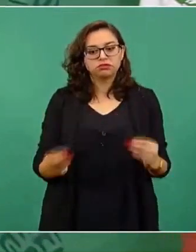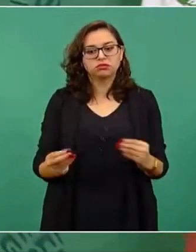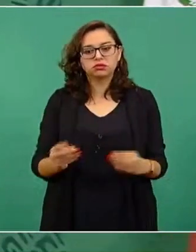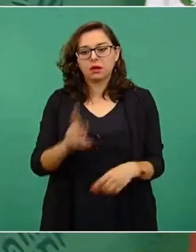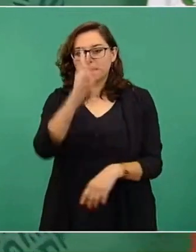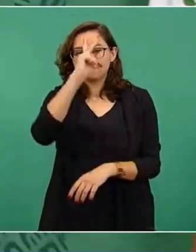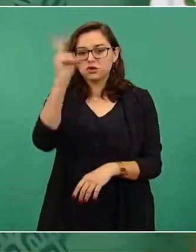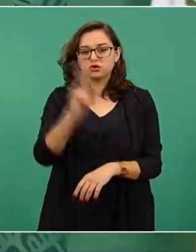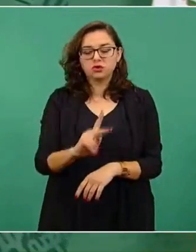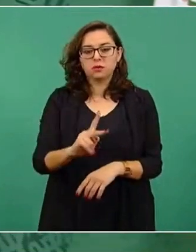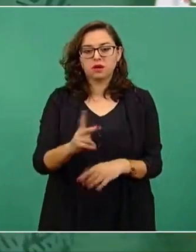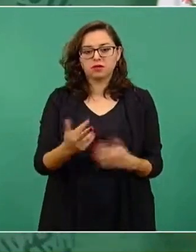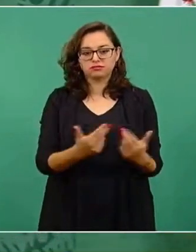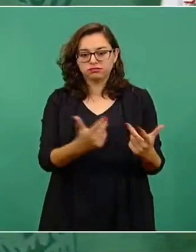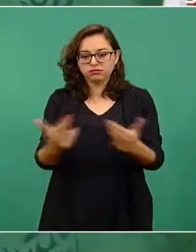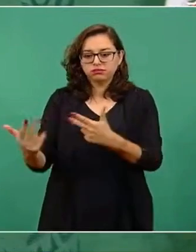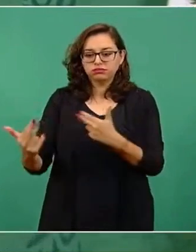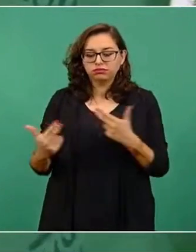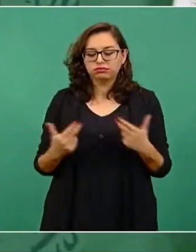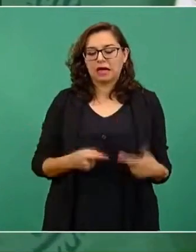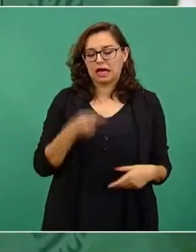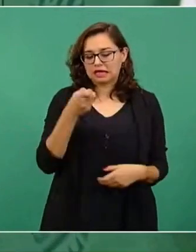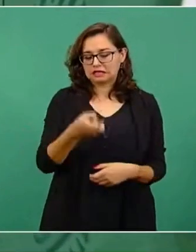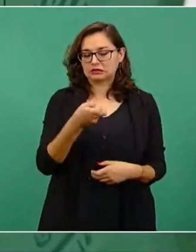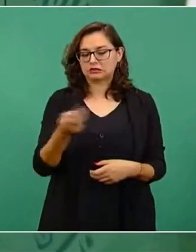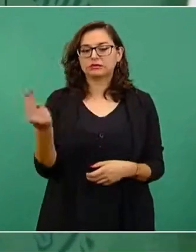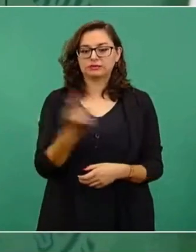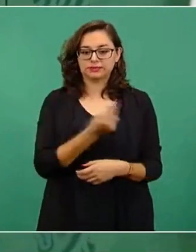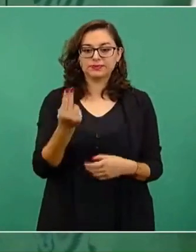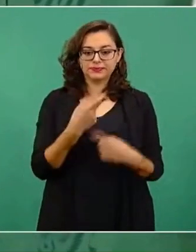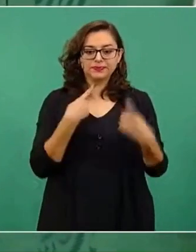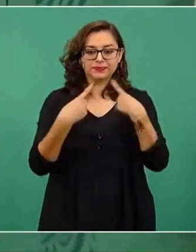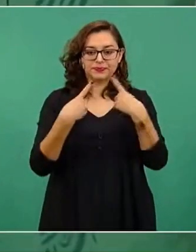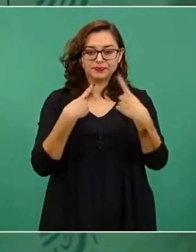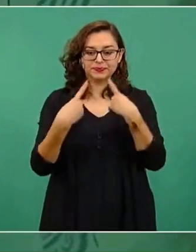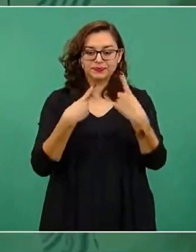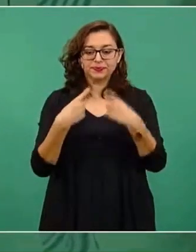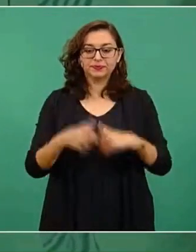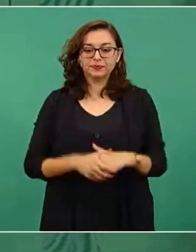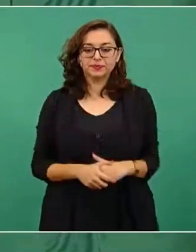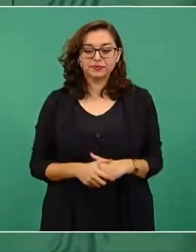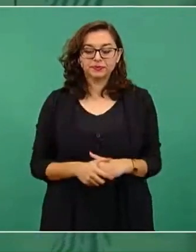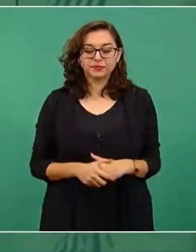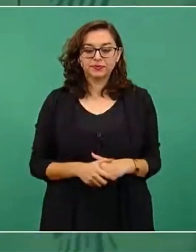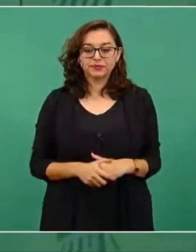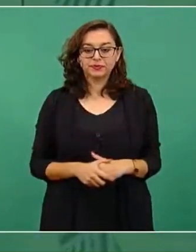del país, donde hay